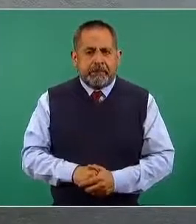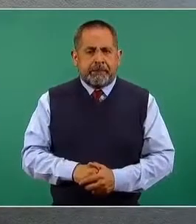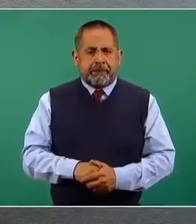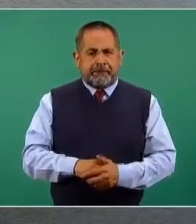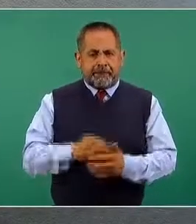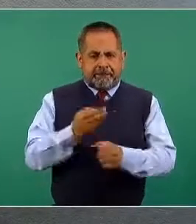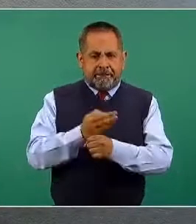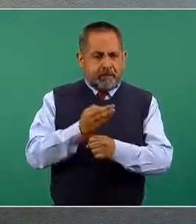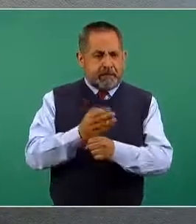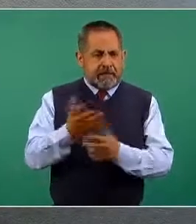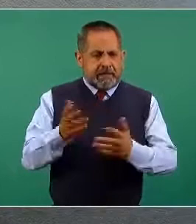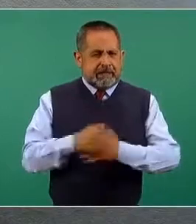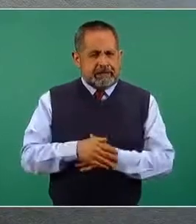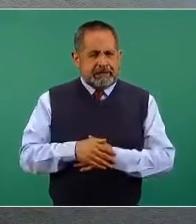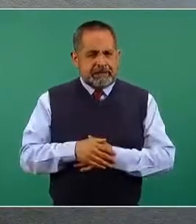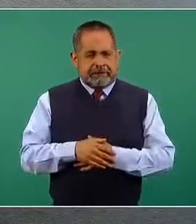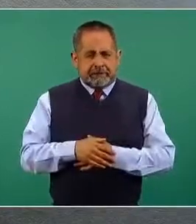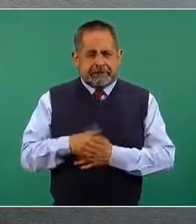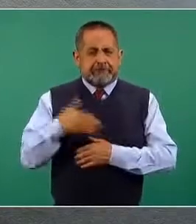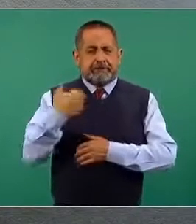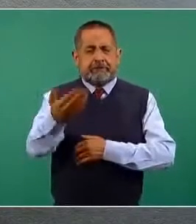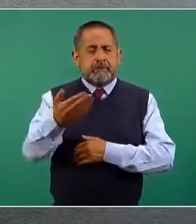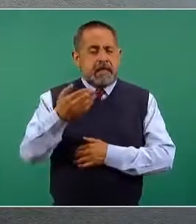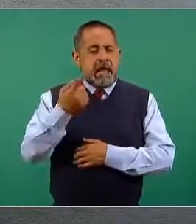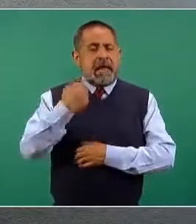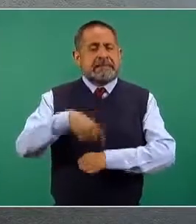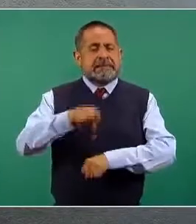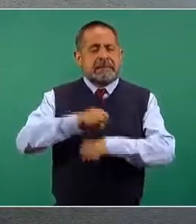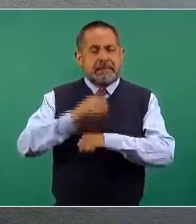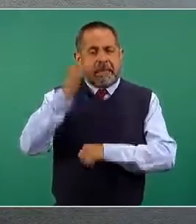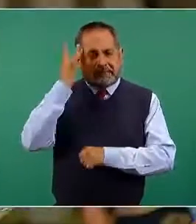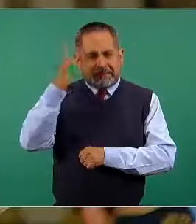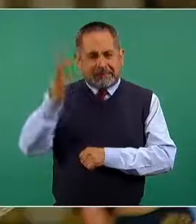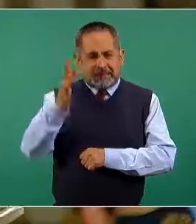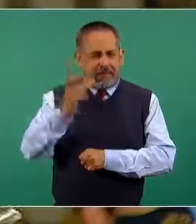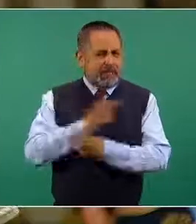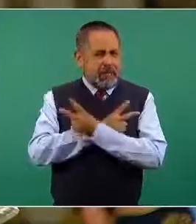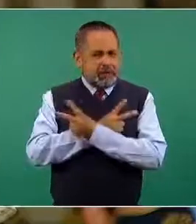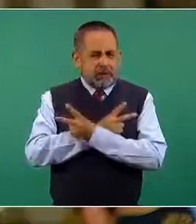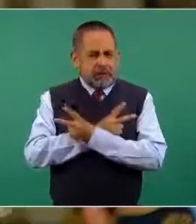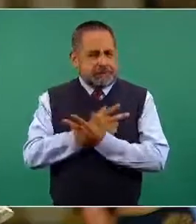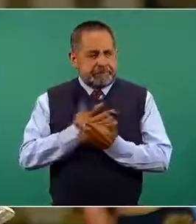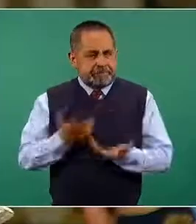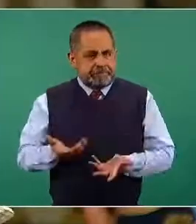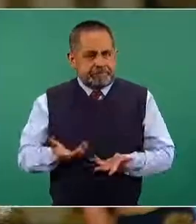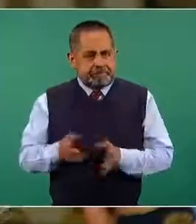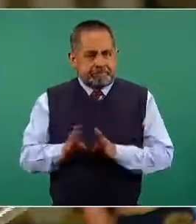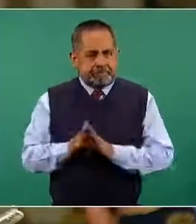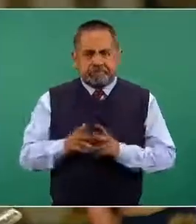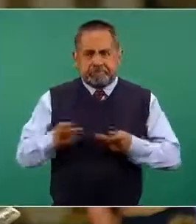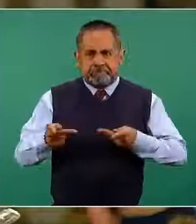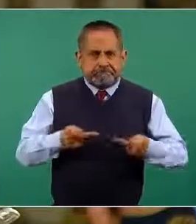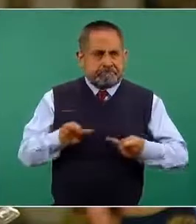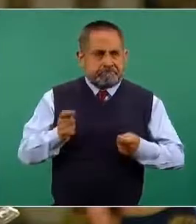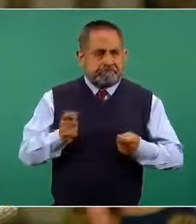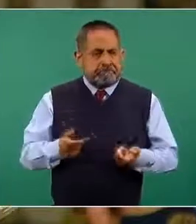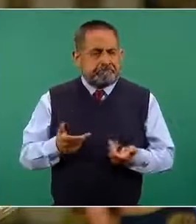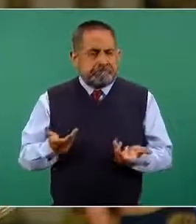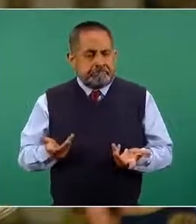estamos adelante, está prácticamente la llegada de la Semana Santa y de estas famosas vacaciones, ¿cómo se va a estar preparando ahorita precisamente,